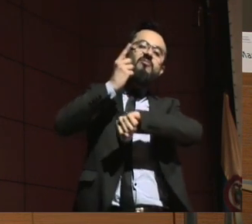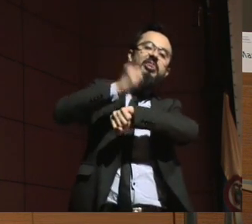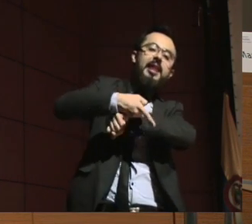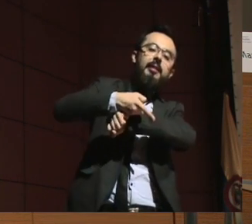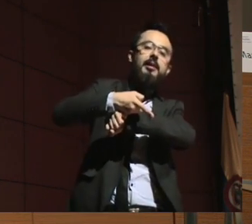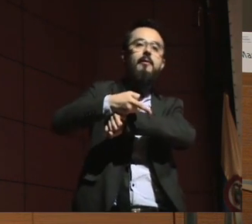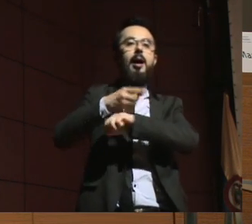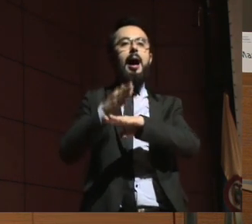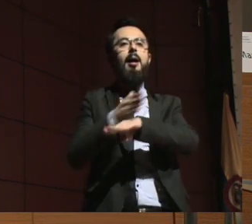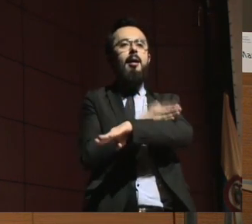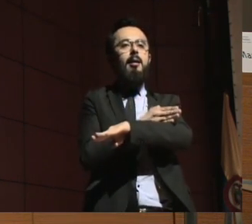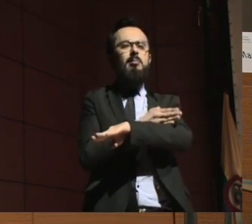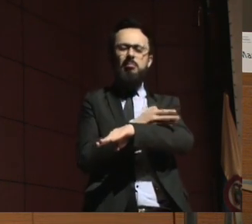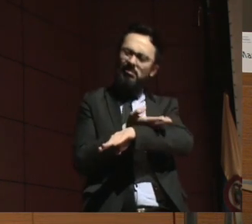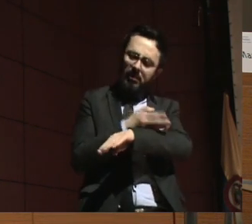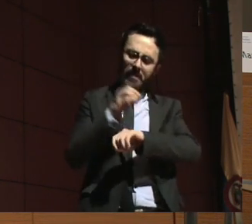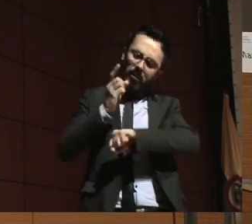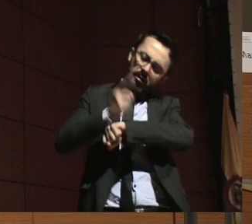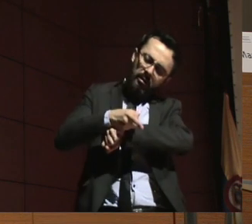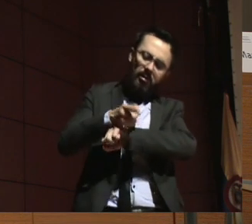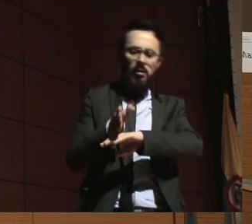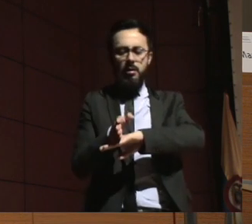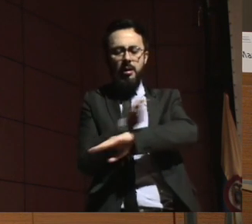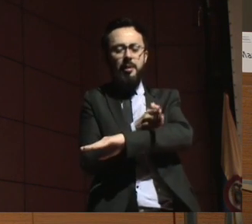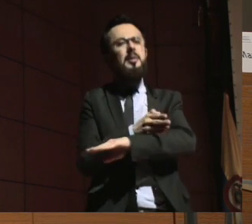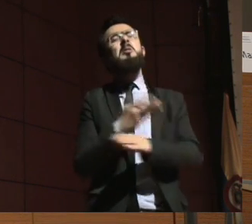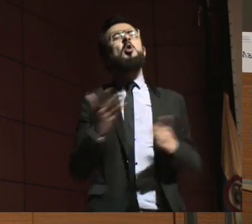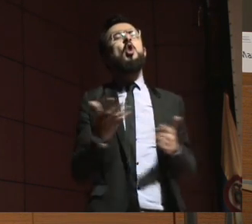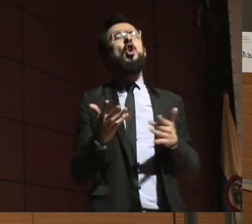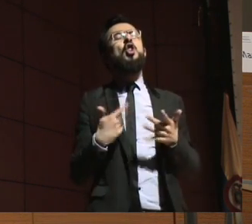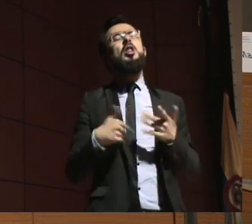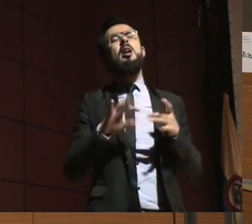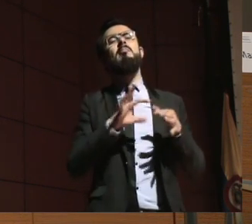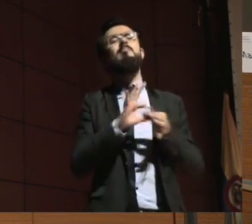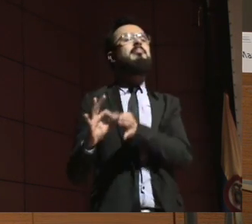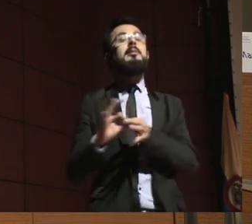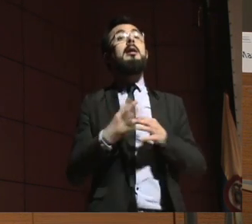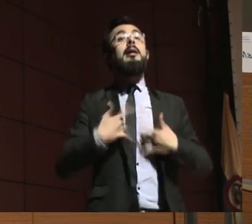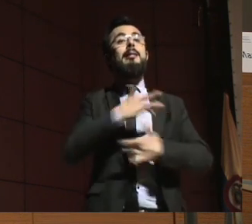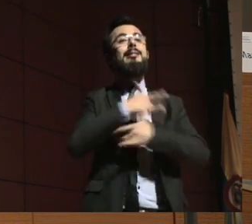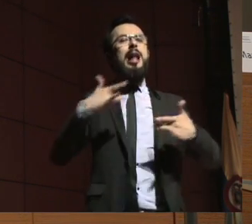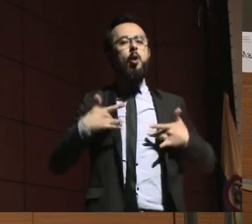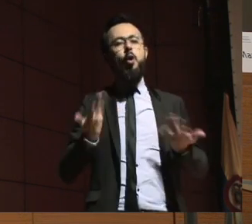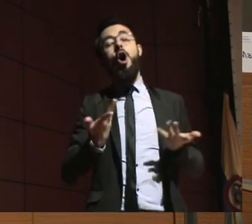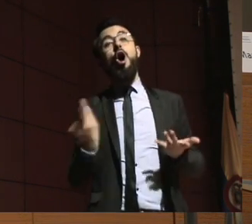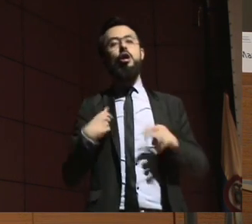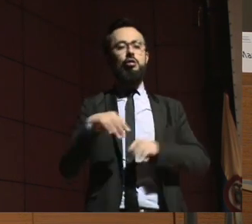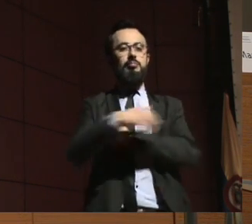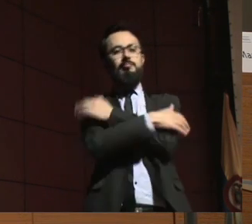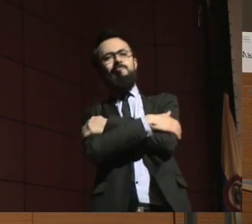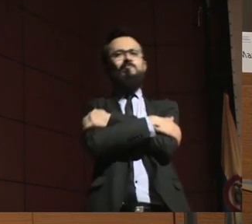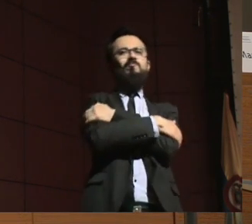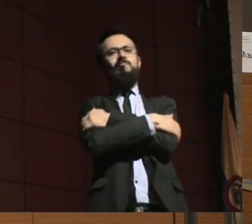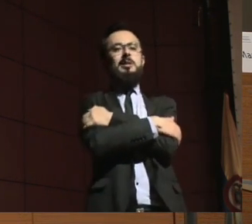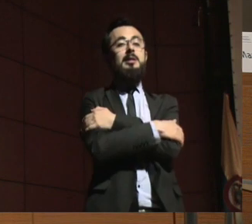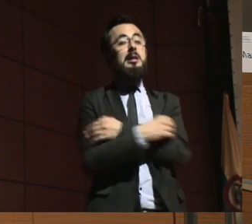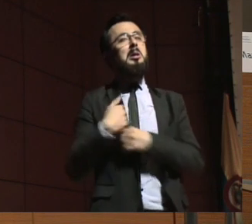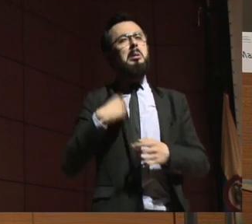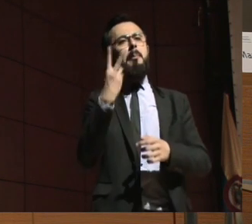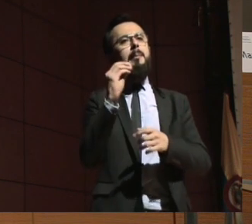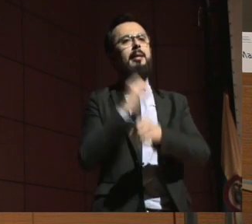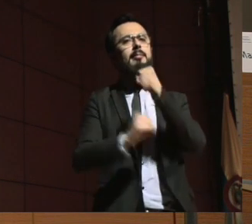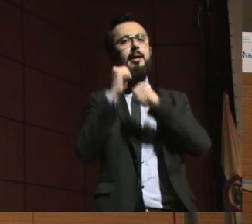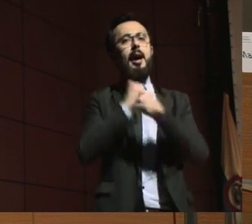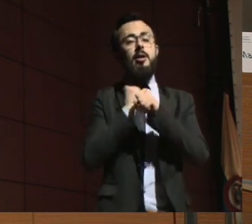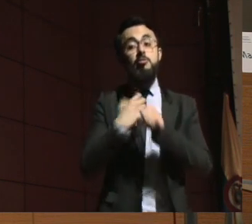anticipadas existen hace mucho tiempo, sobre todo en el marco de la salud, sobre todo en el marco de la psiquiatría. Hay unos desarrollos de hace más de 20